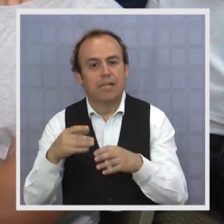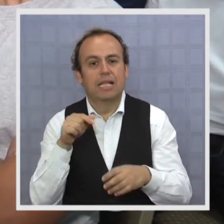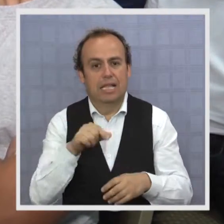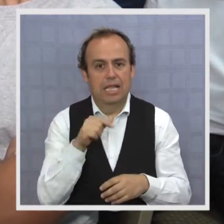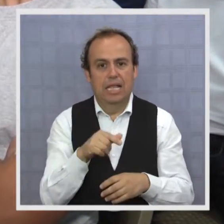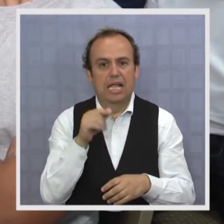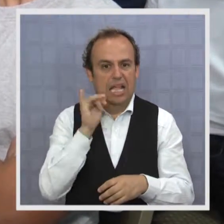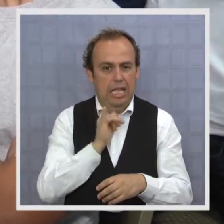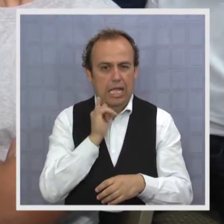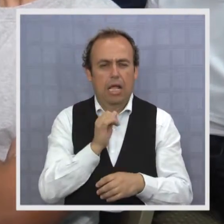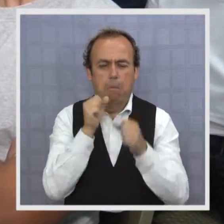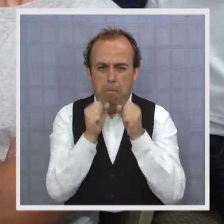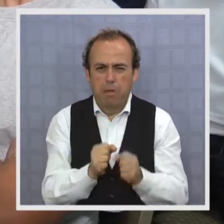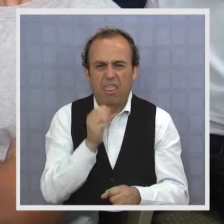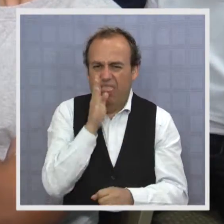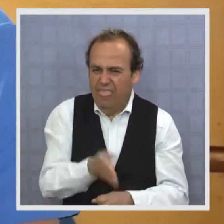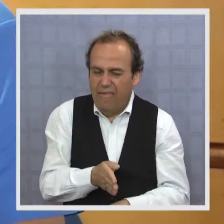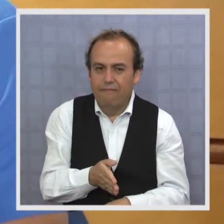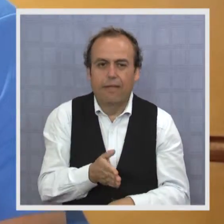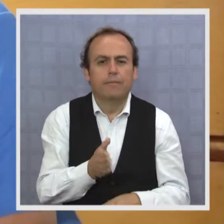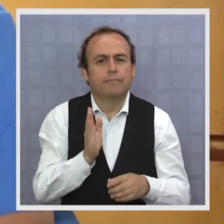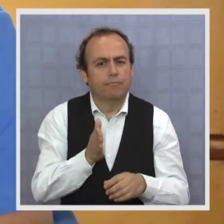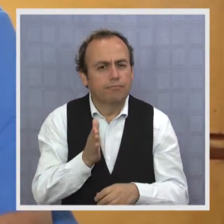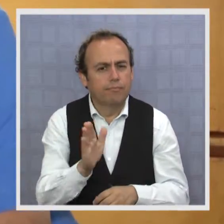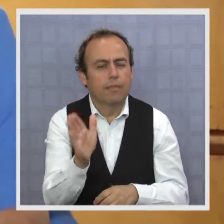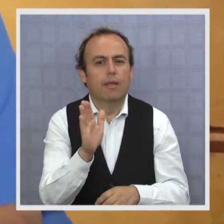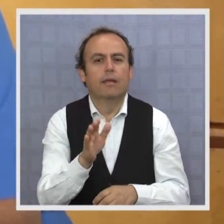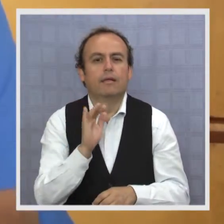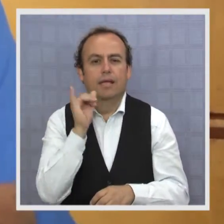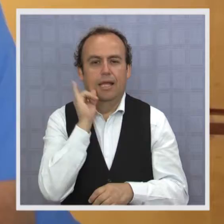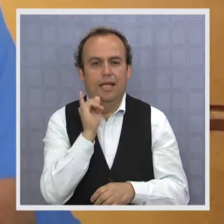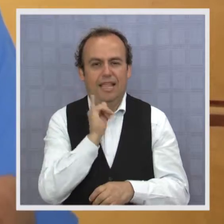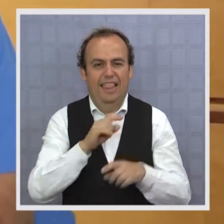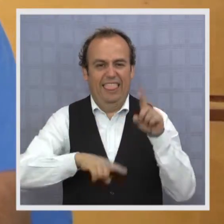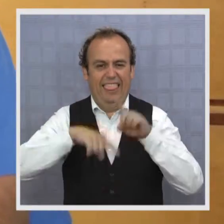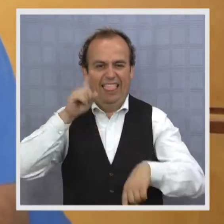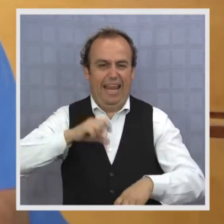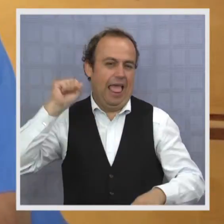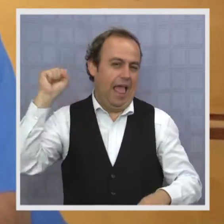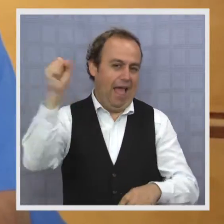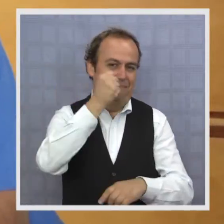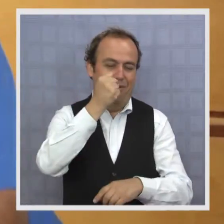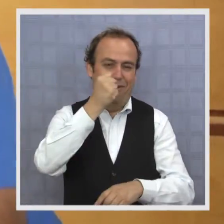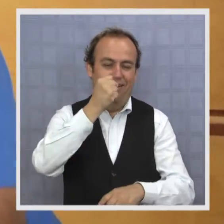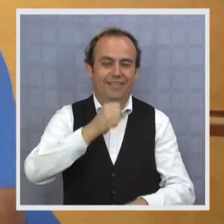Iquique debe y puede seguir manteniendo su nombre de tierra de campeones.